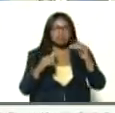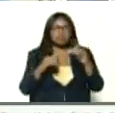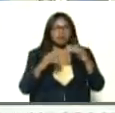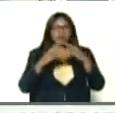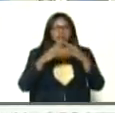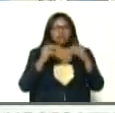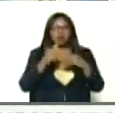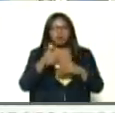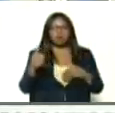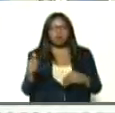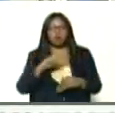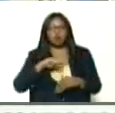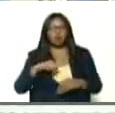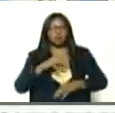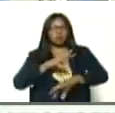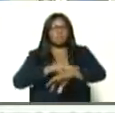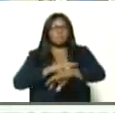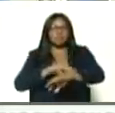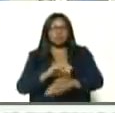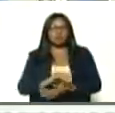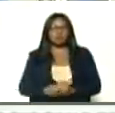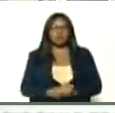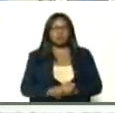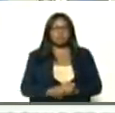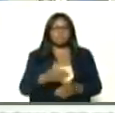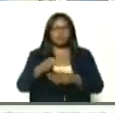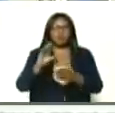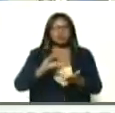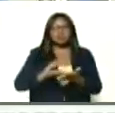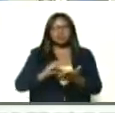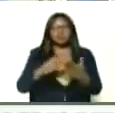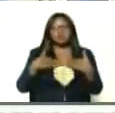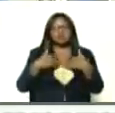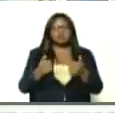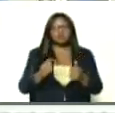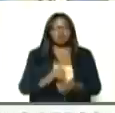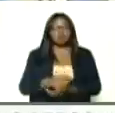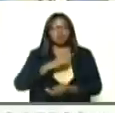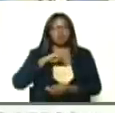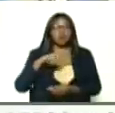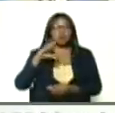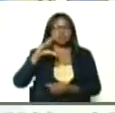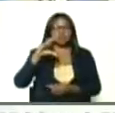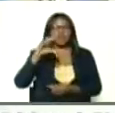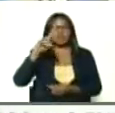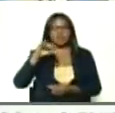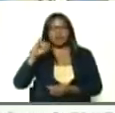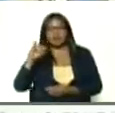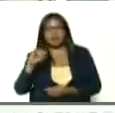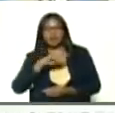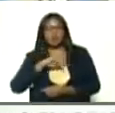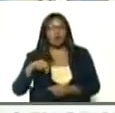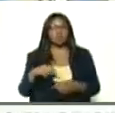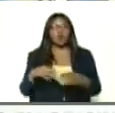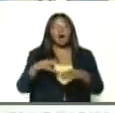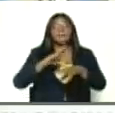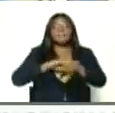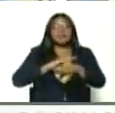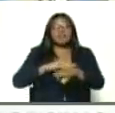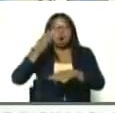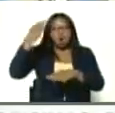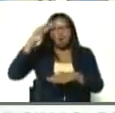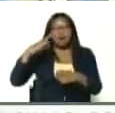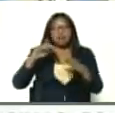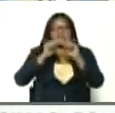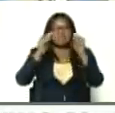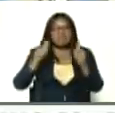vayan a nuestros médicos, acudan, a los centros de salud, que por allí, está nuestro CDI, con los hermanos cubanos, y está, todo el sistema de salud,